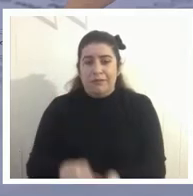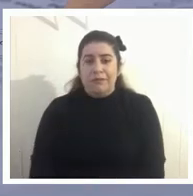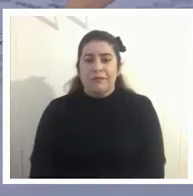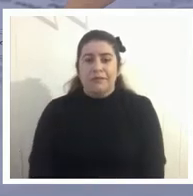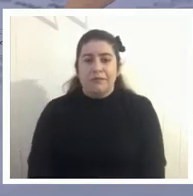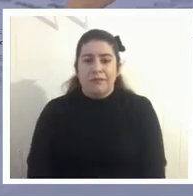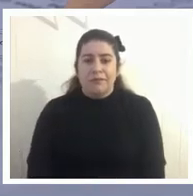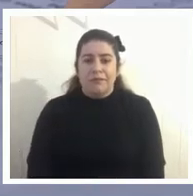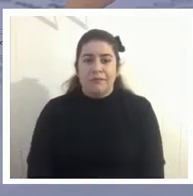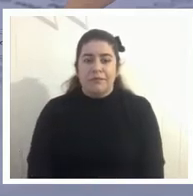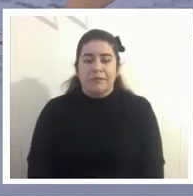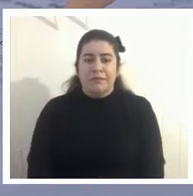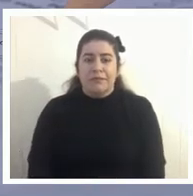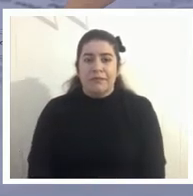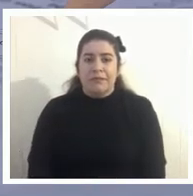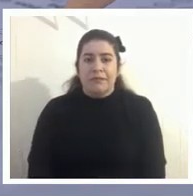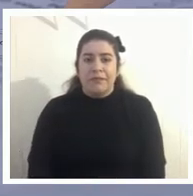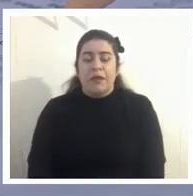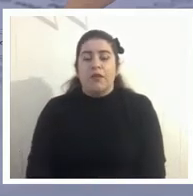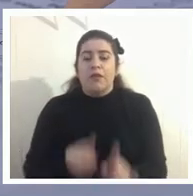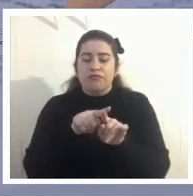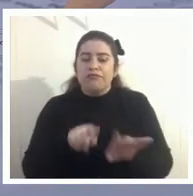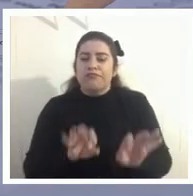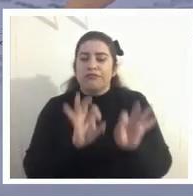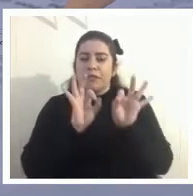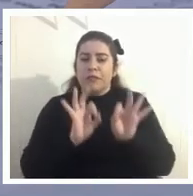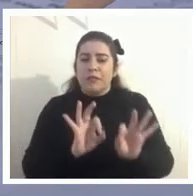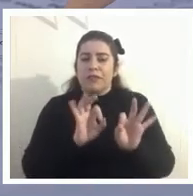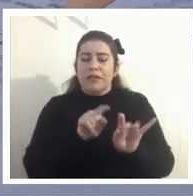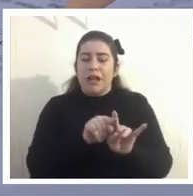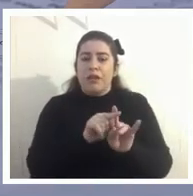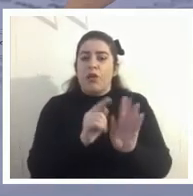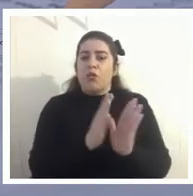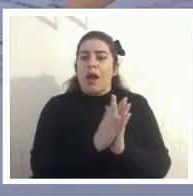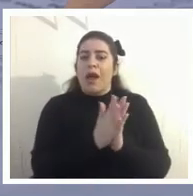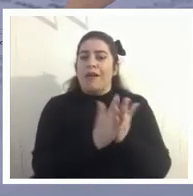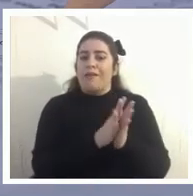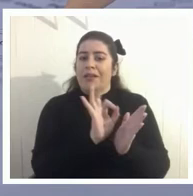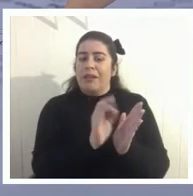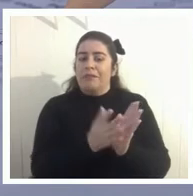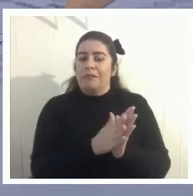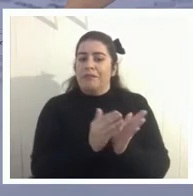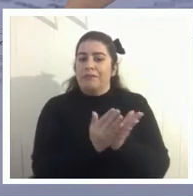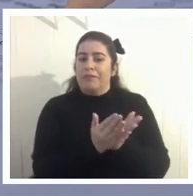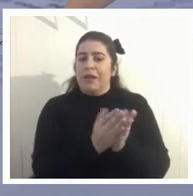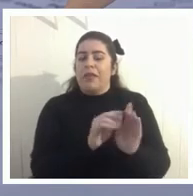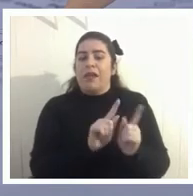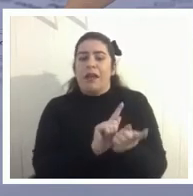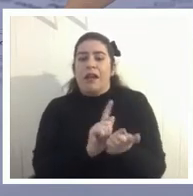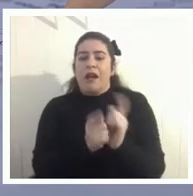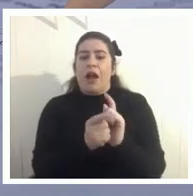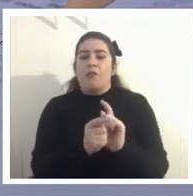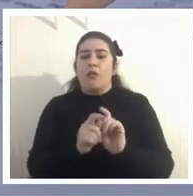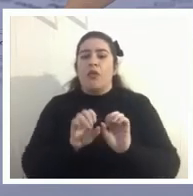y en una edición especial de una revista cierto del cambio educacional o